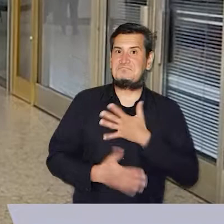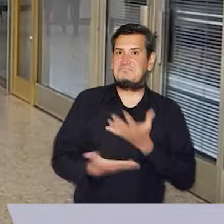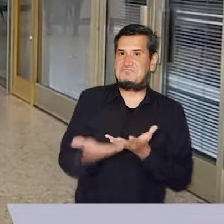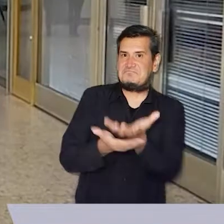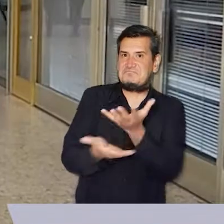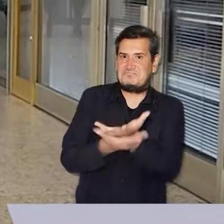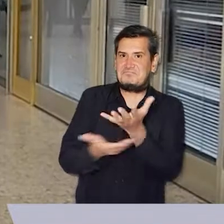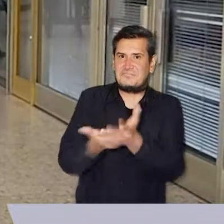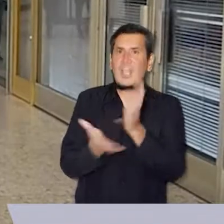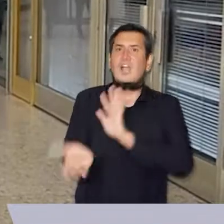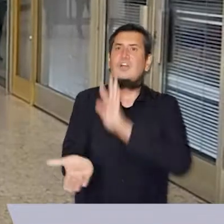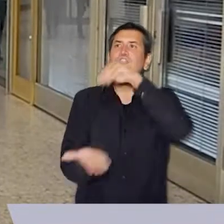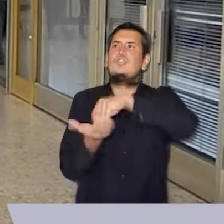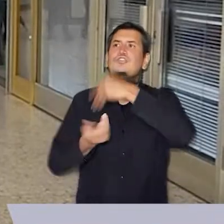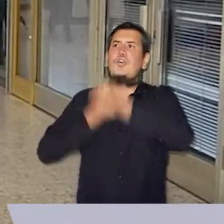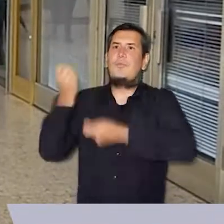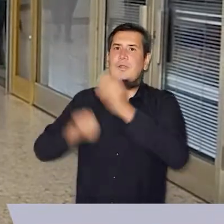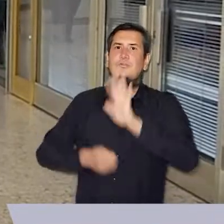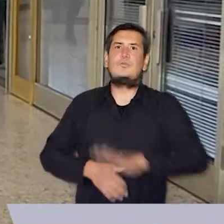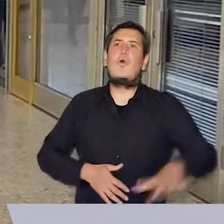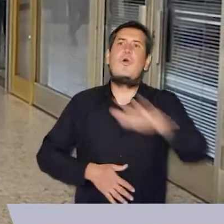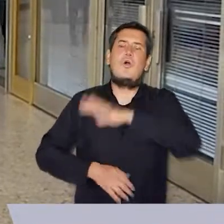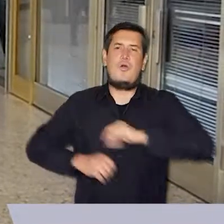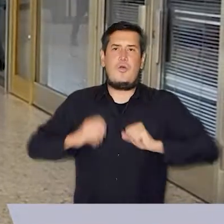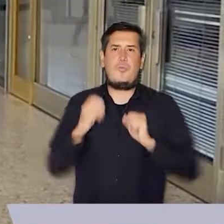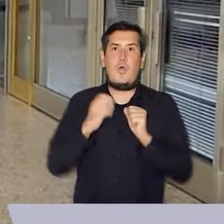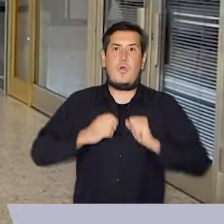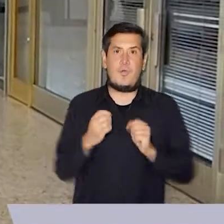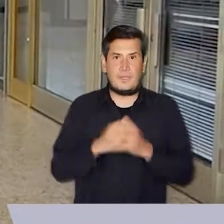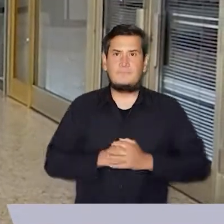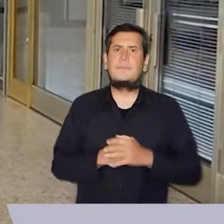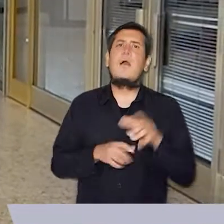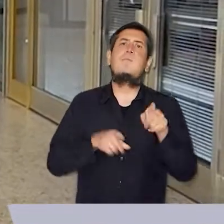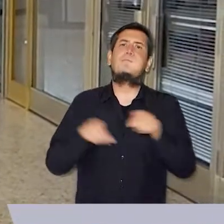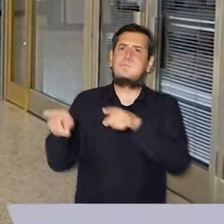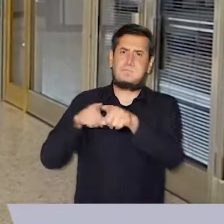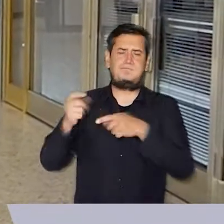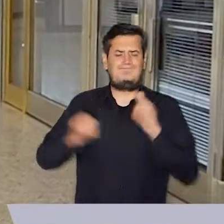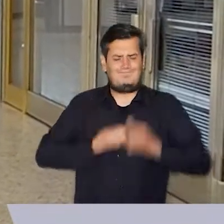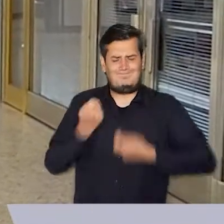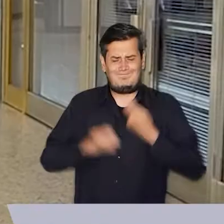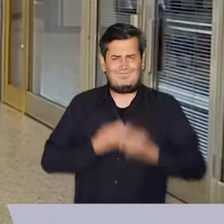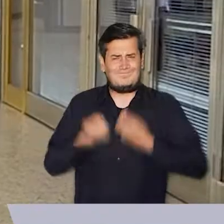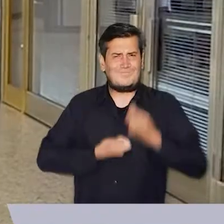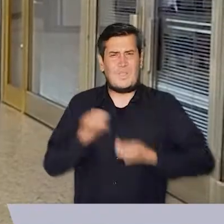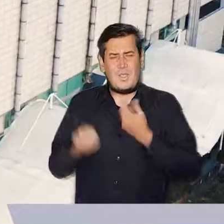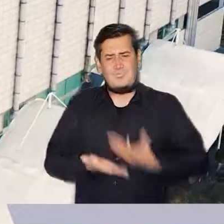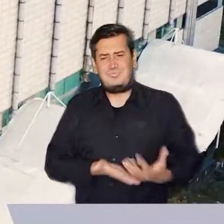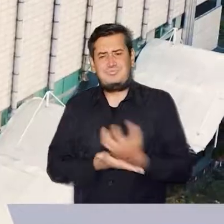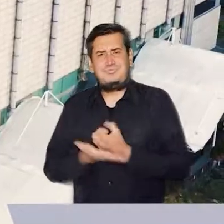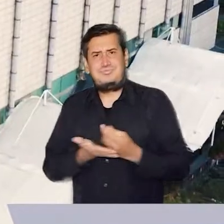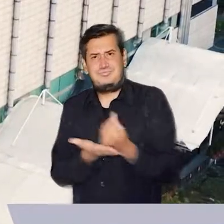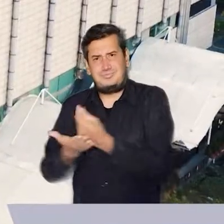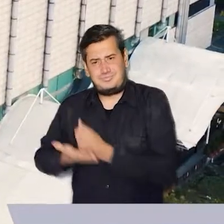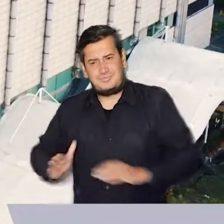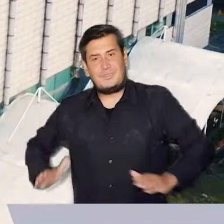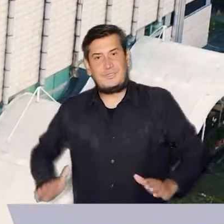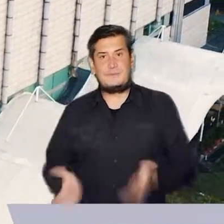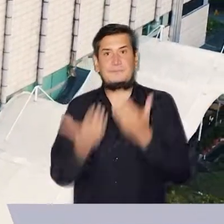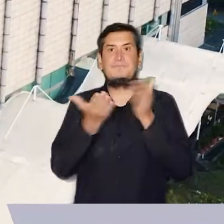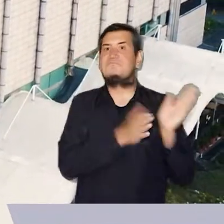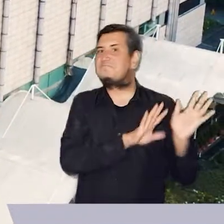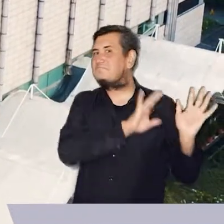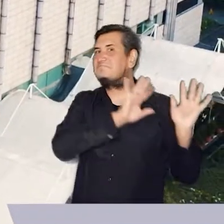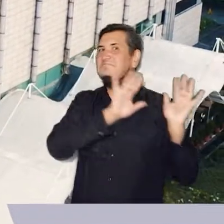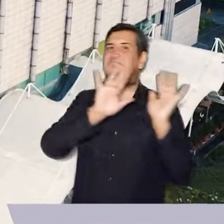Don Jorge recomienda visitar los centros comerciales de Bogotá, estos lugares que representan la unidad productiva de la ciudad. Ven con tu familia y